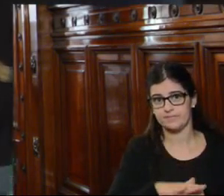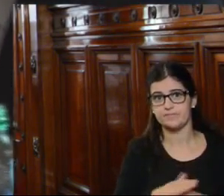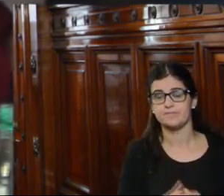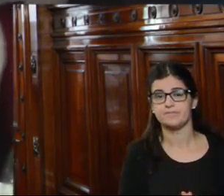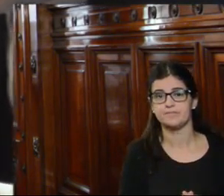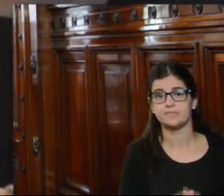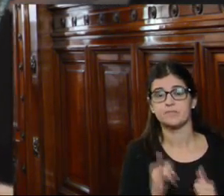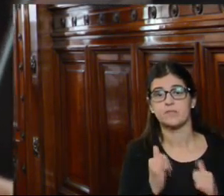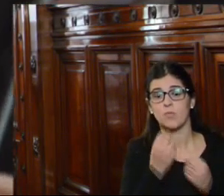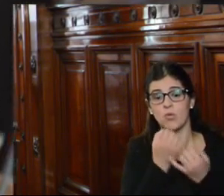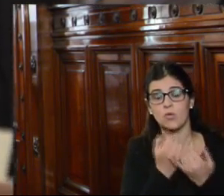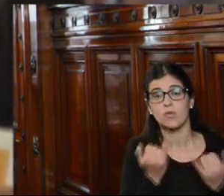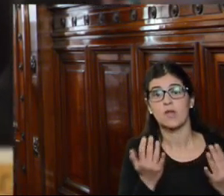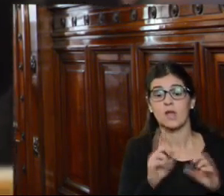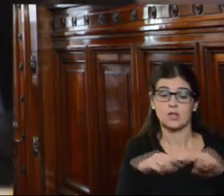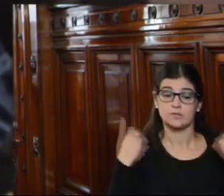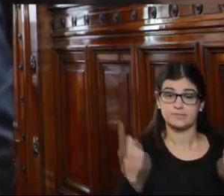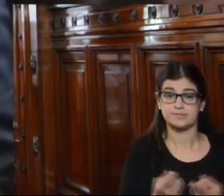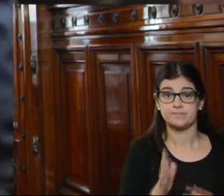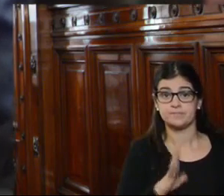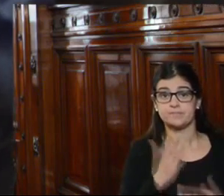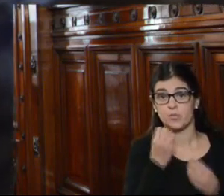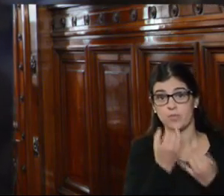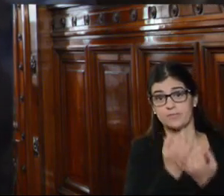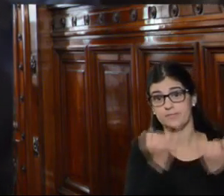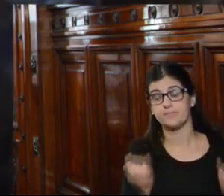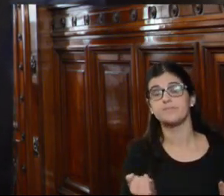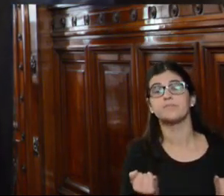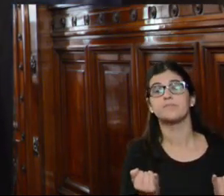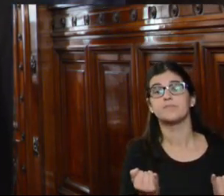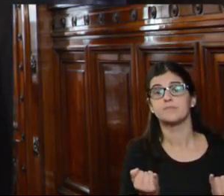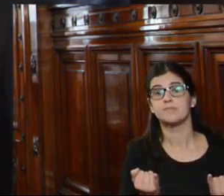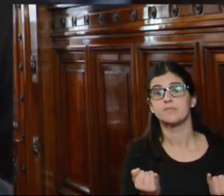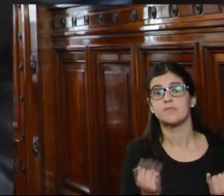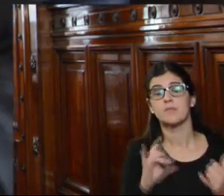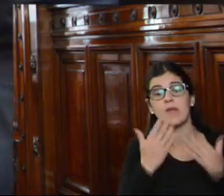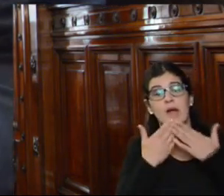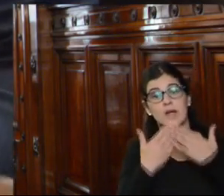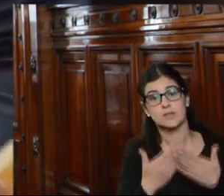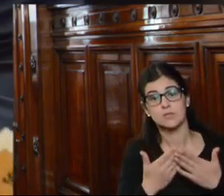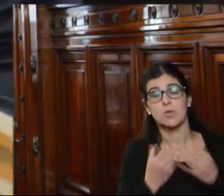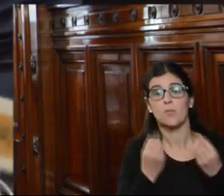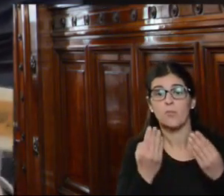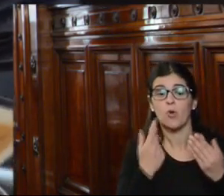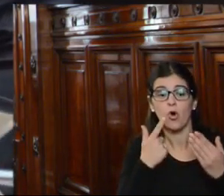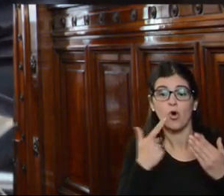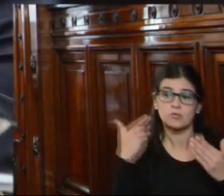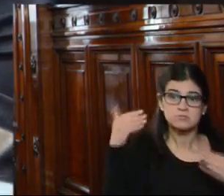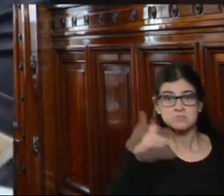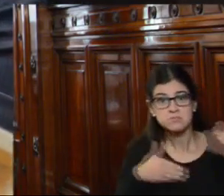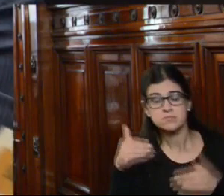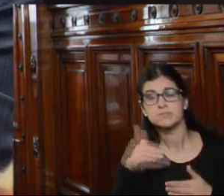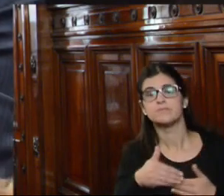buenos días a todos y a todas y nuestro agradecimiento por la concurrencia